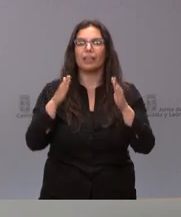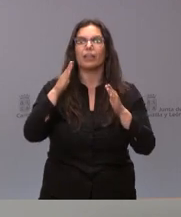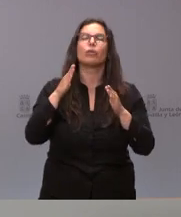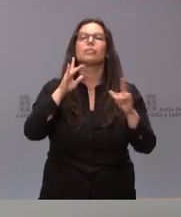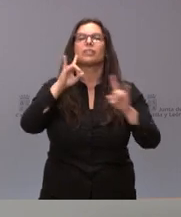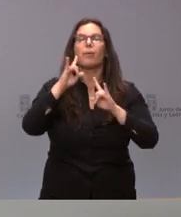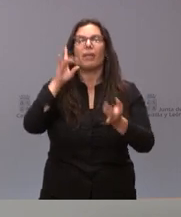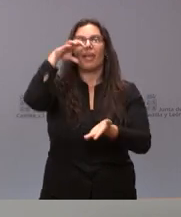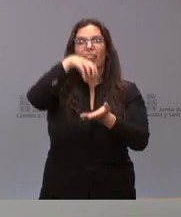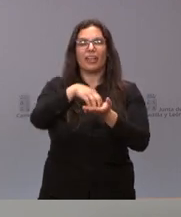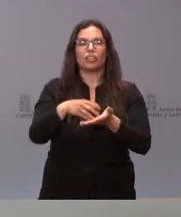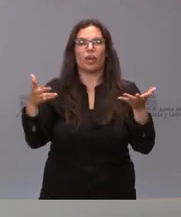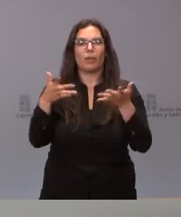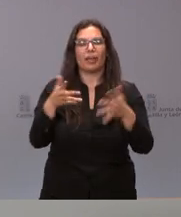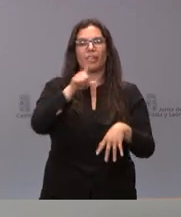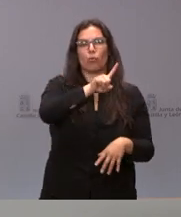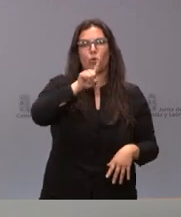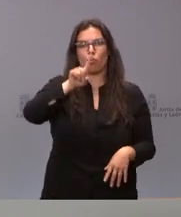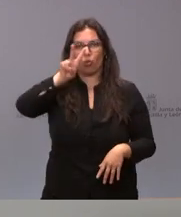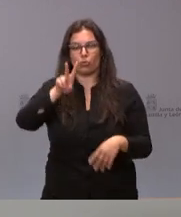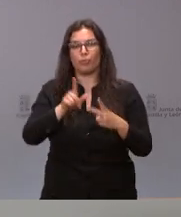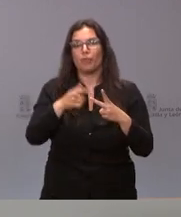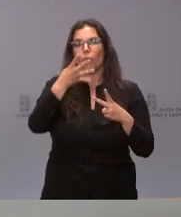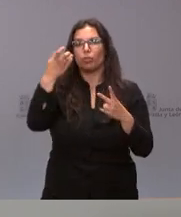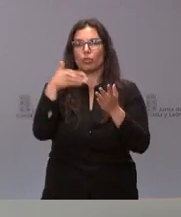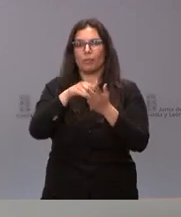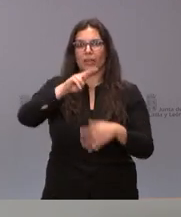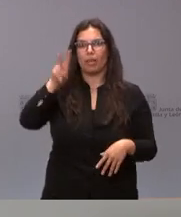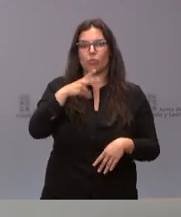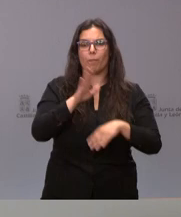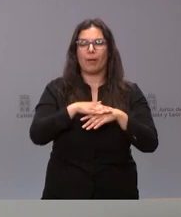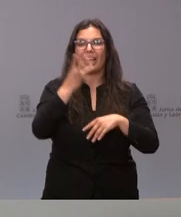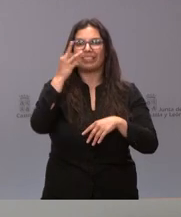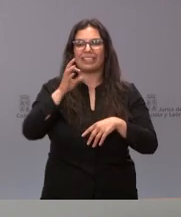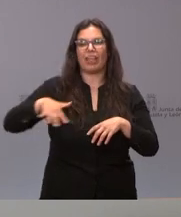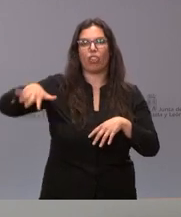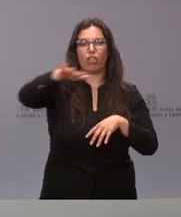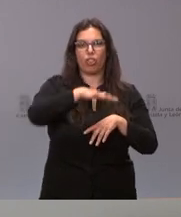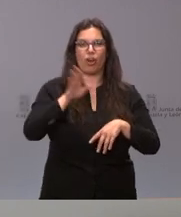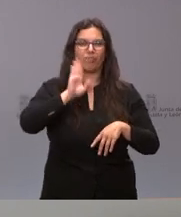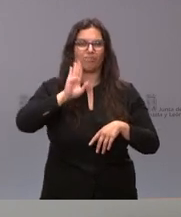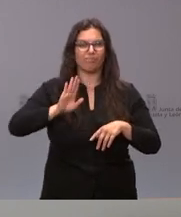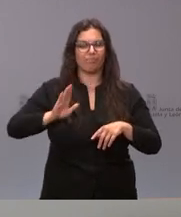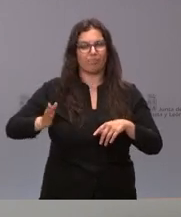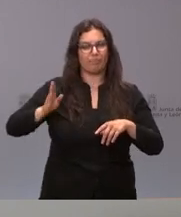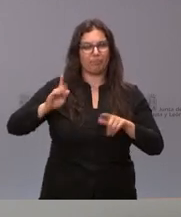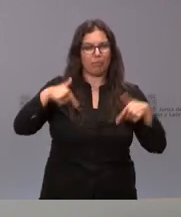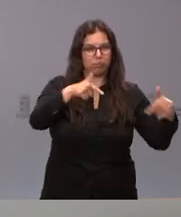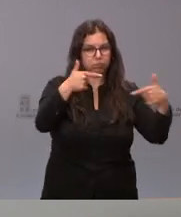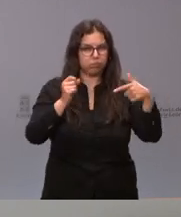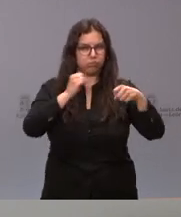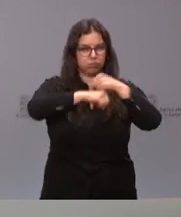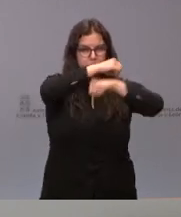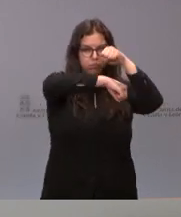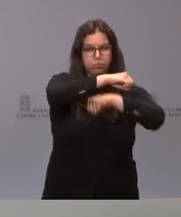Emergencias 112, 400.000 euros para 30 escombreras, también en este caso en la provincia de Zamora y 200.000 euros